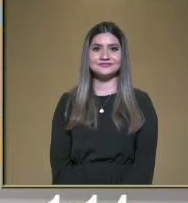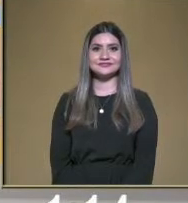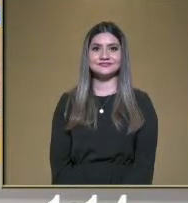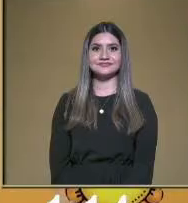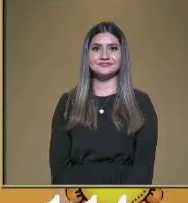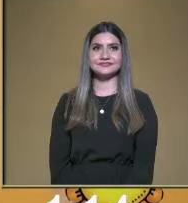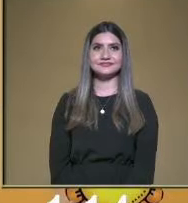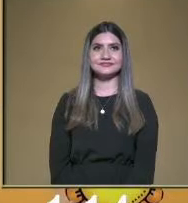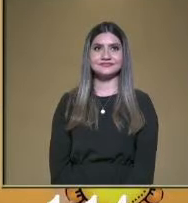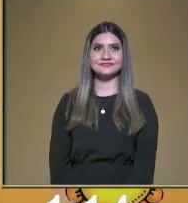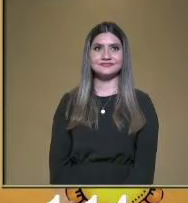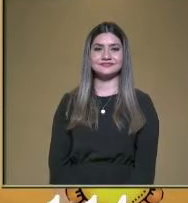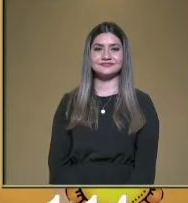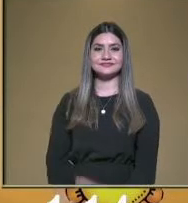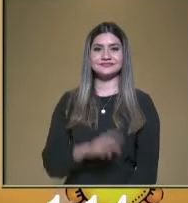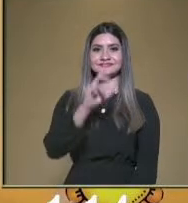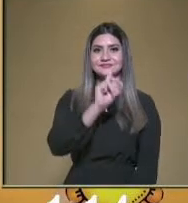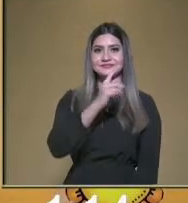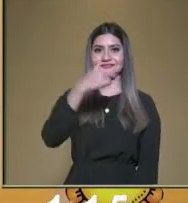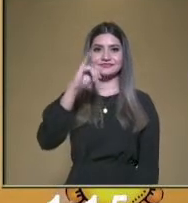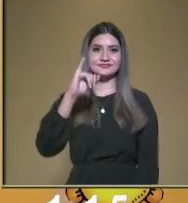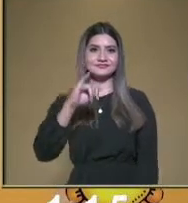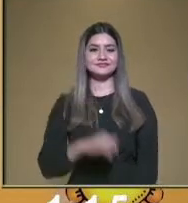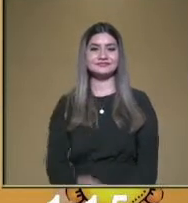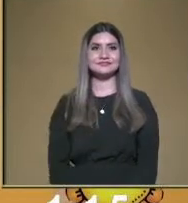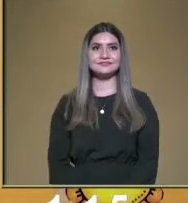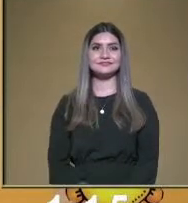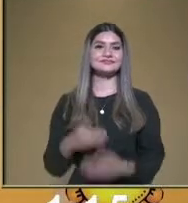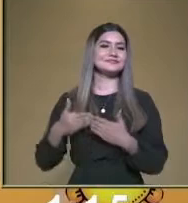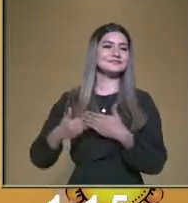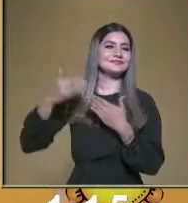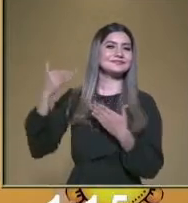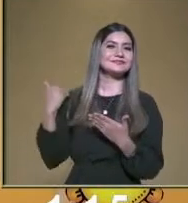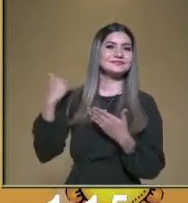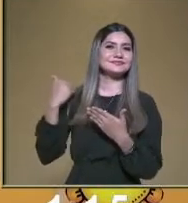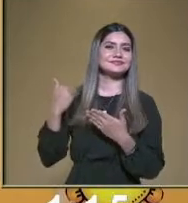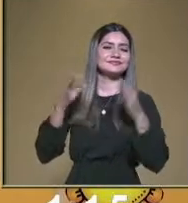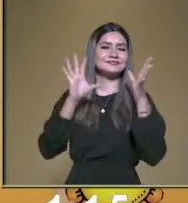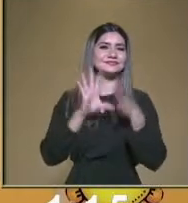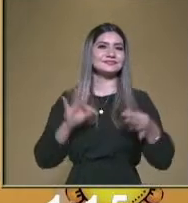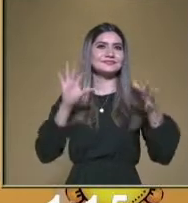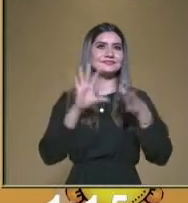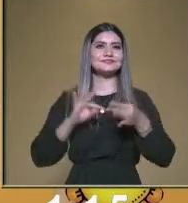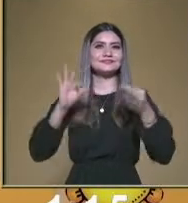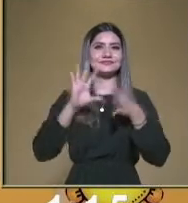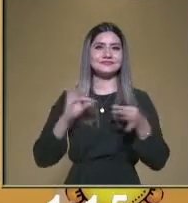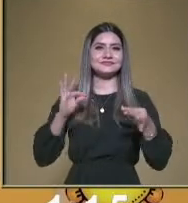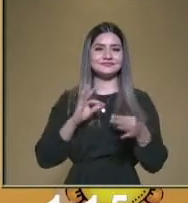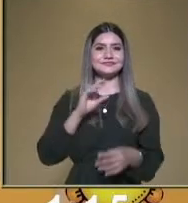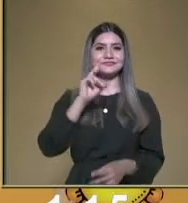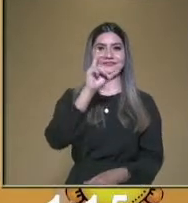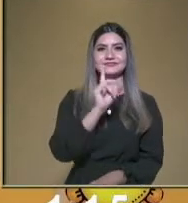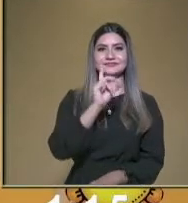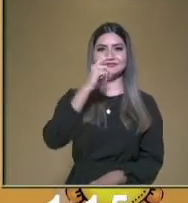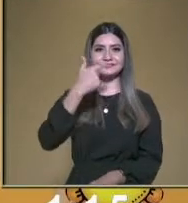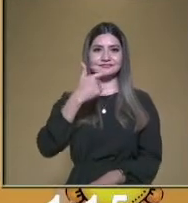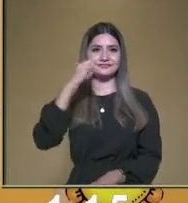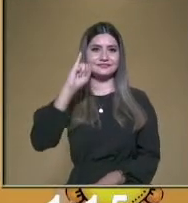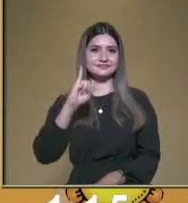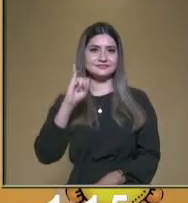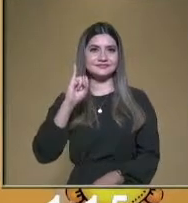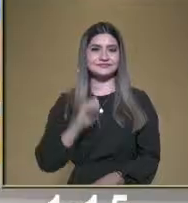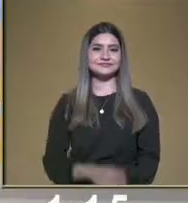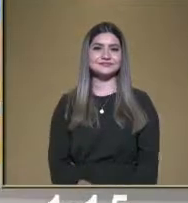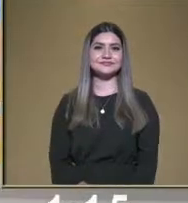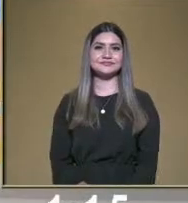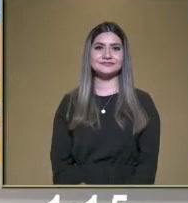Departamento de Educación Indígena. Como hace un momento mostramos que dijimos que era de Dirección General de Educación Indígena. Ahora, en